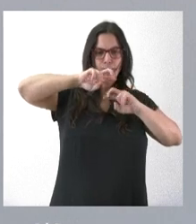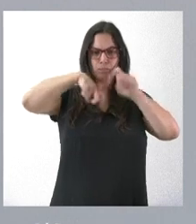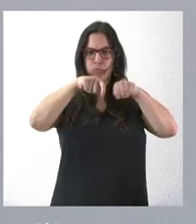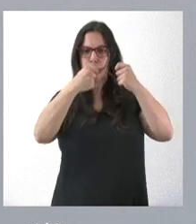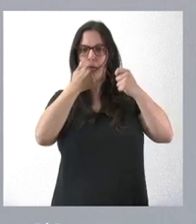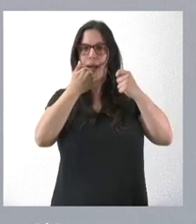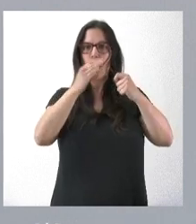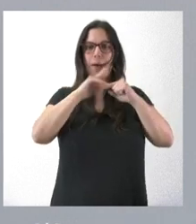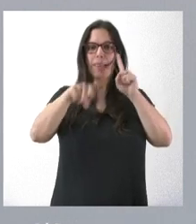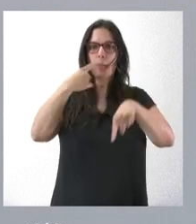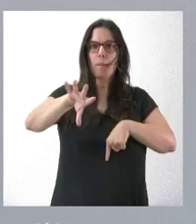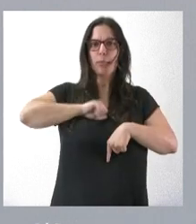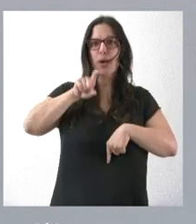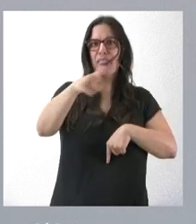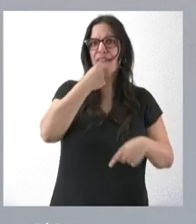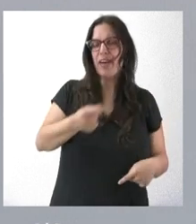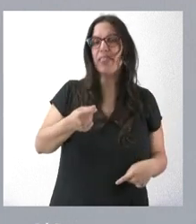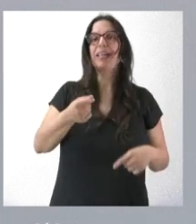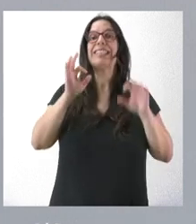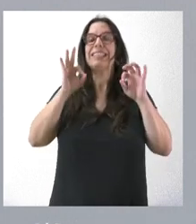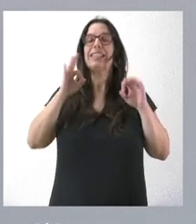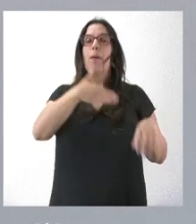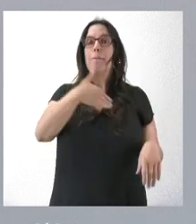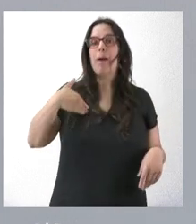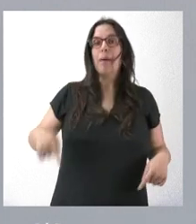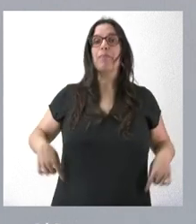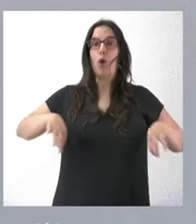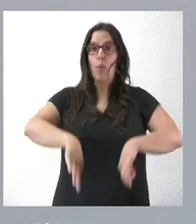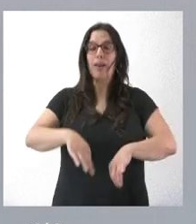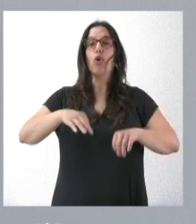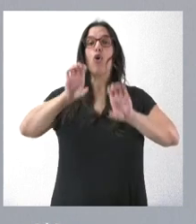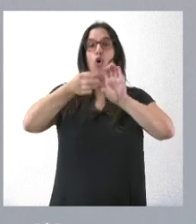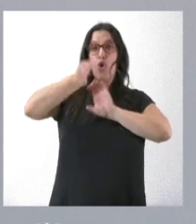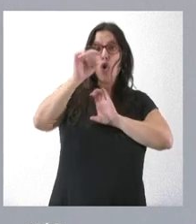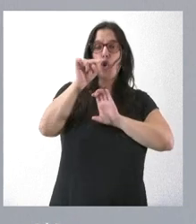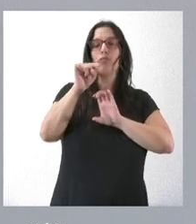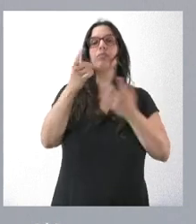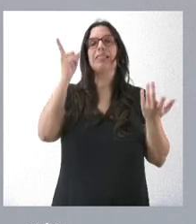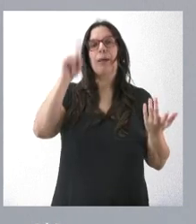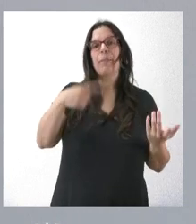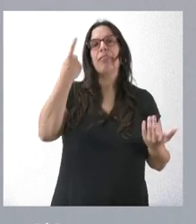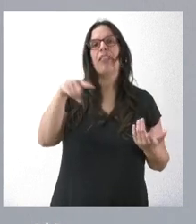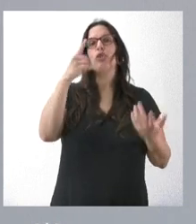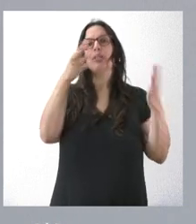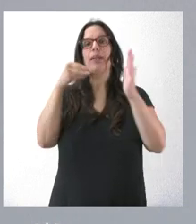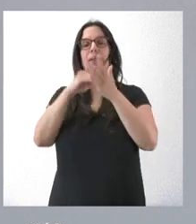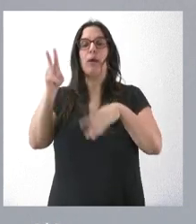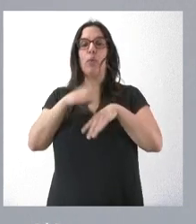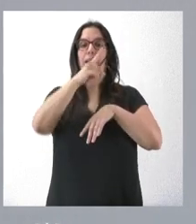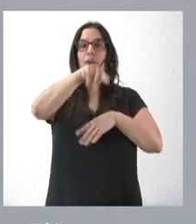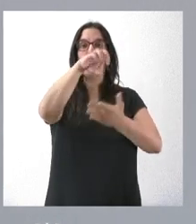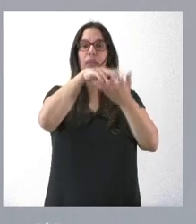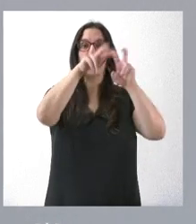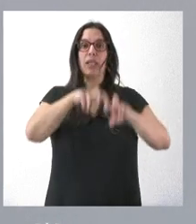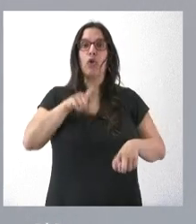de cánceres hereditarios de mama, ovario y colo rectal. Y la Junta aprueba 180.000 euros para la Fundación del Centro de Investigación del Cáncer de